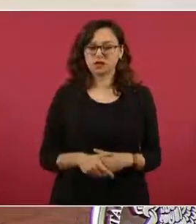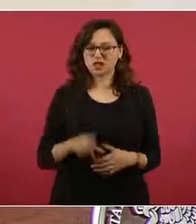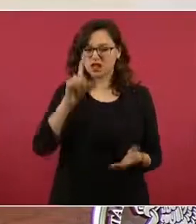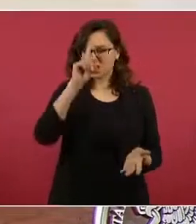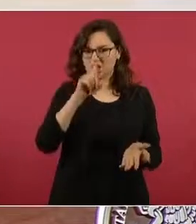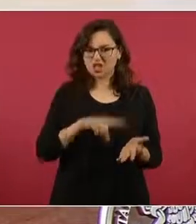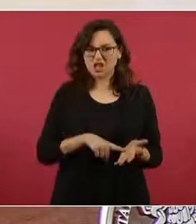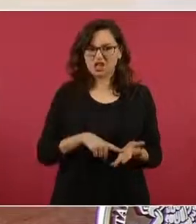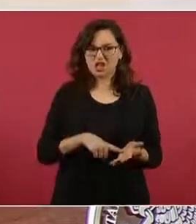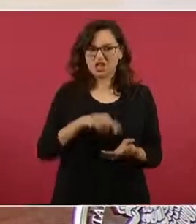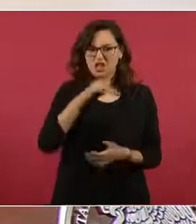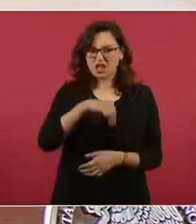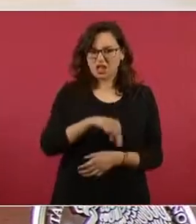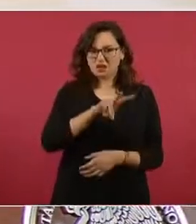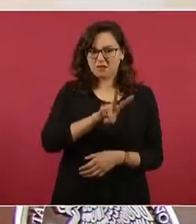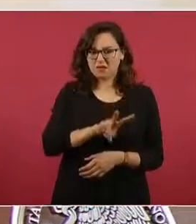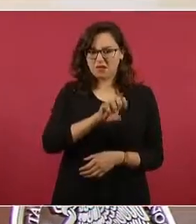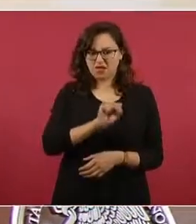MBS,